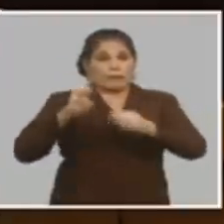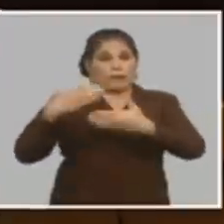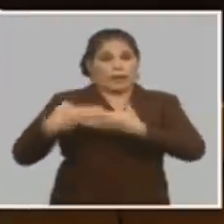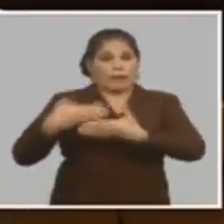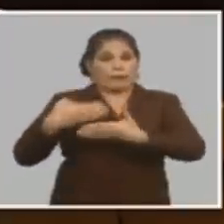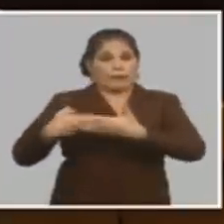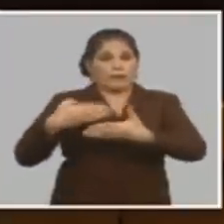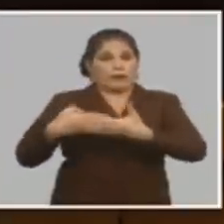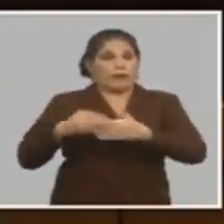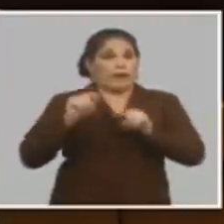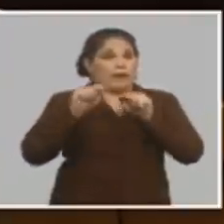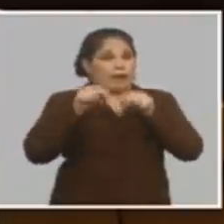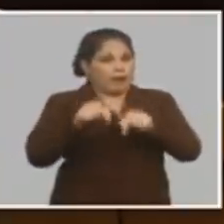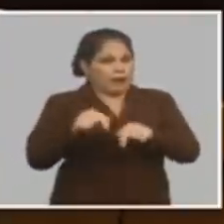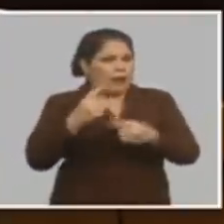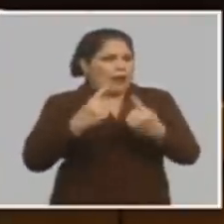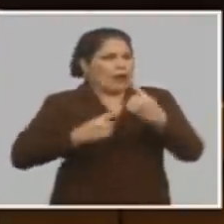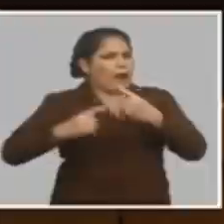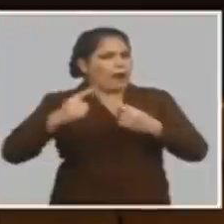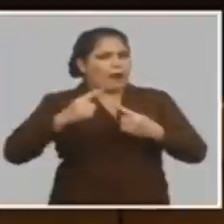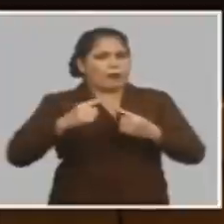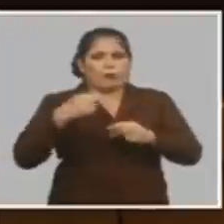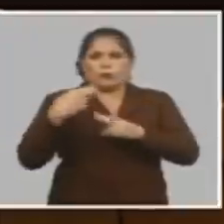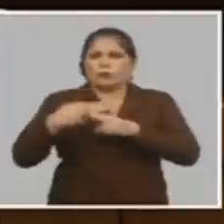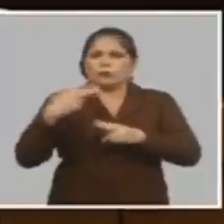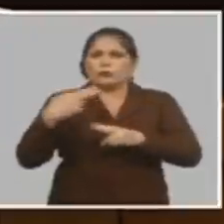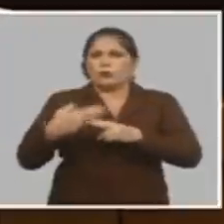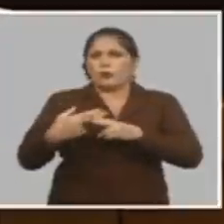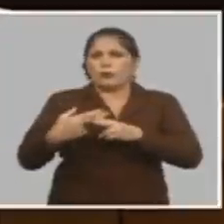va a ocurrir algo que se llama